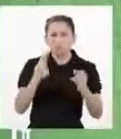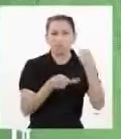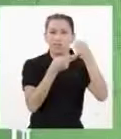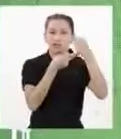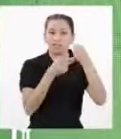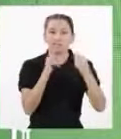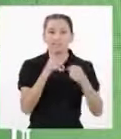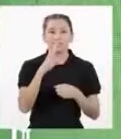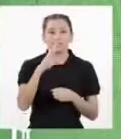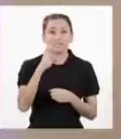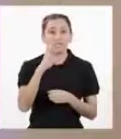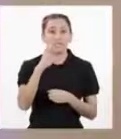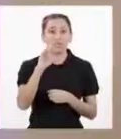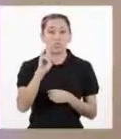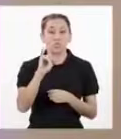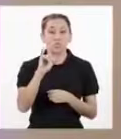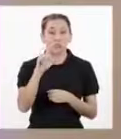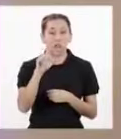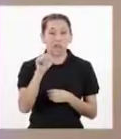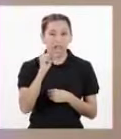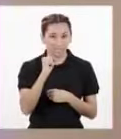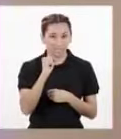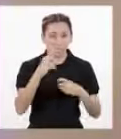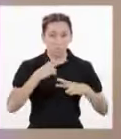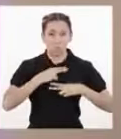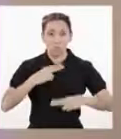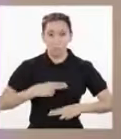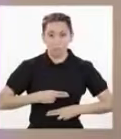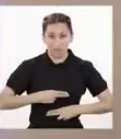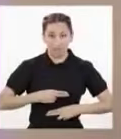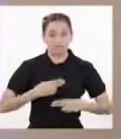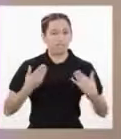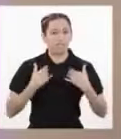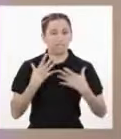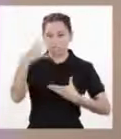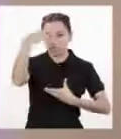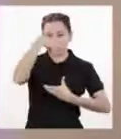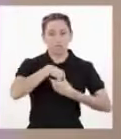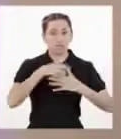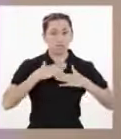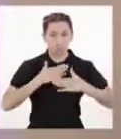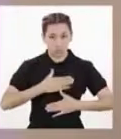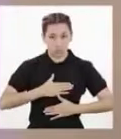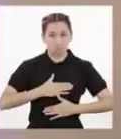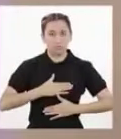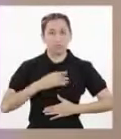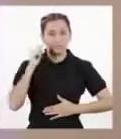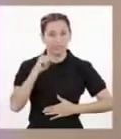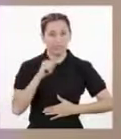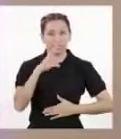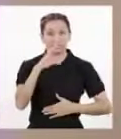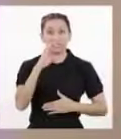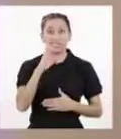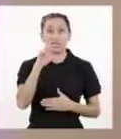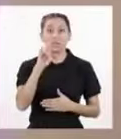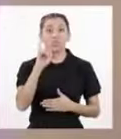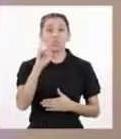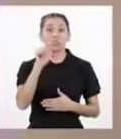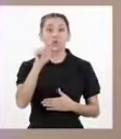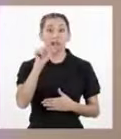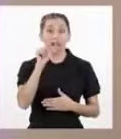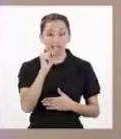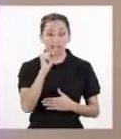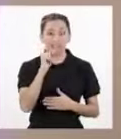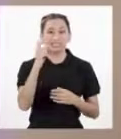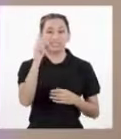diploides humanas Que es como le llamamos a todas las células que constituyen nuestro organismo Ya que las células sexuales son